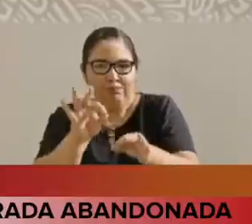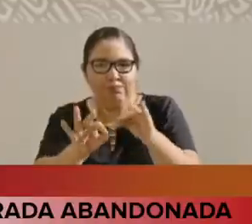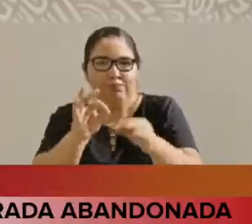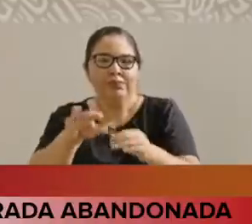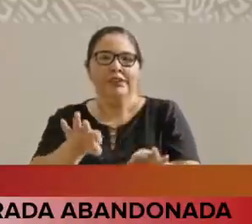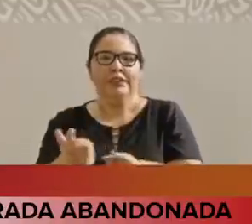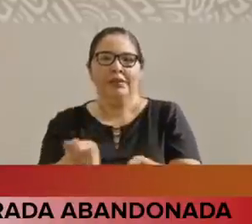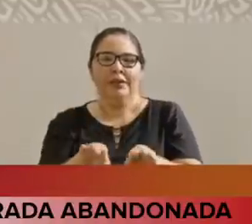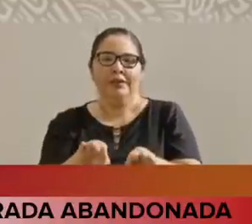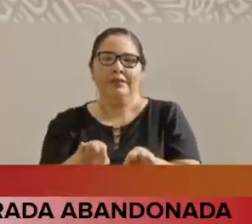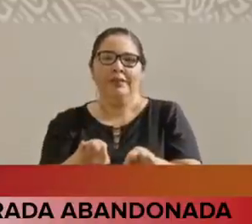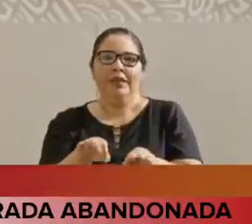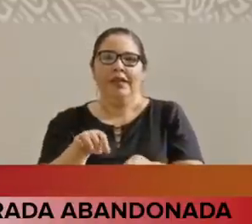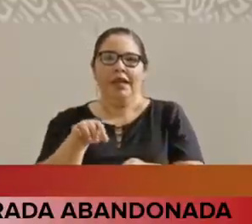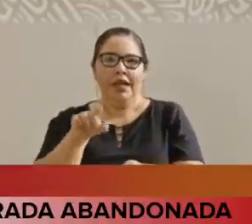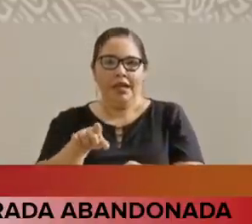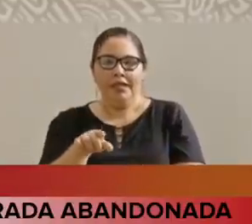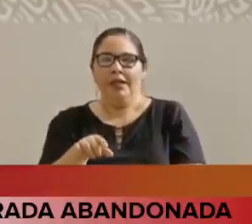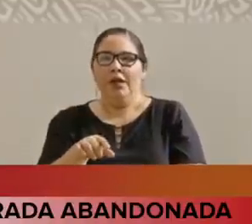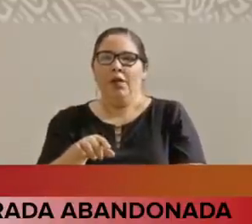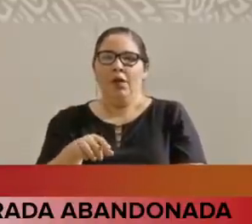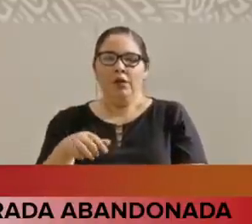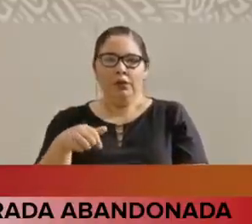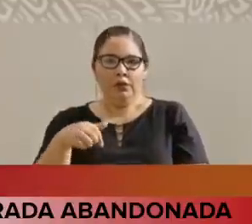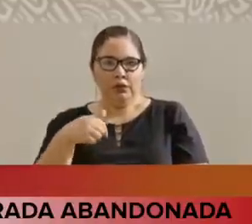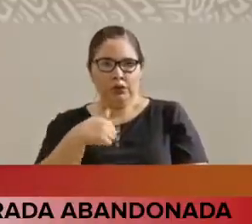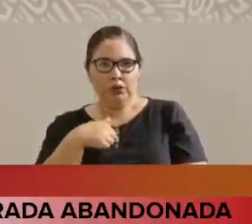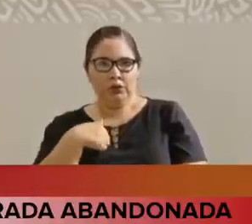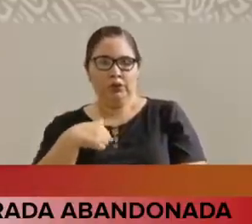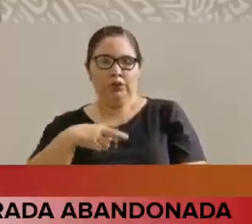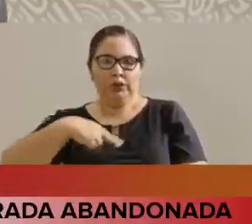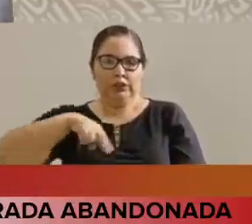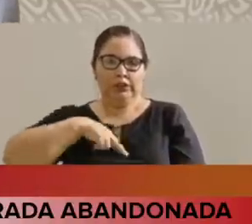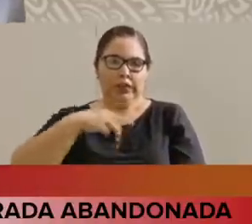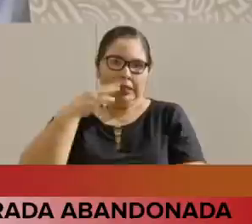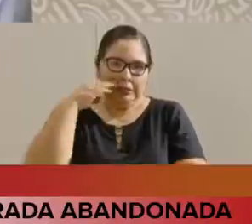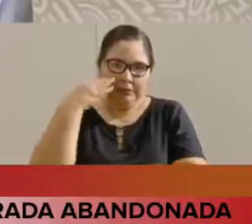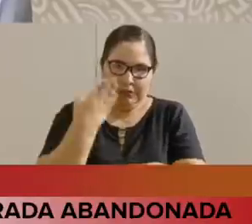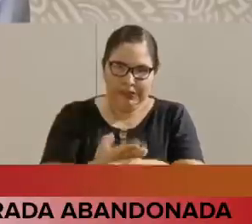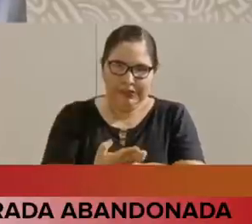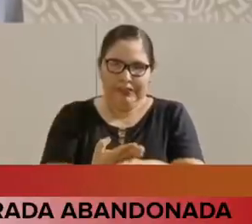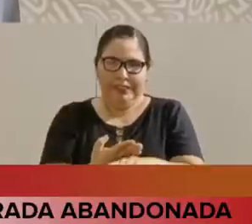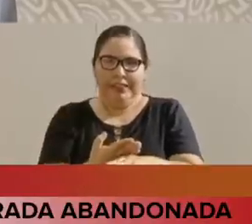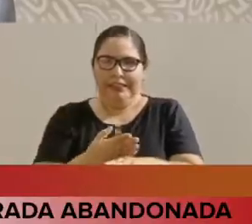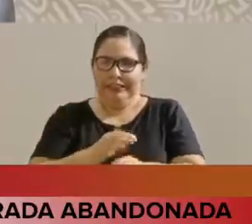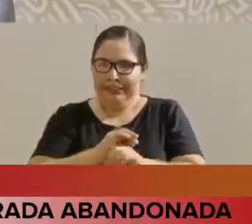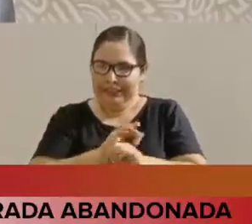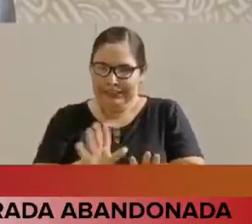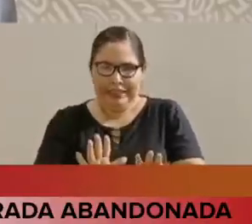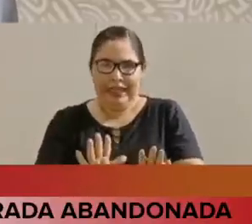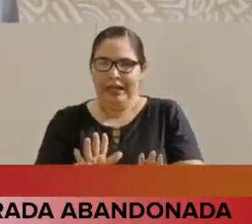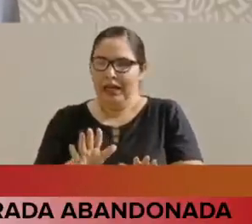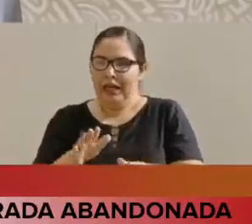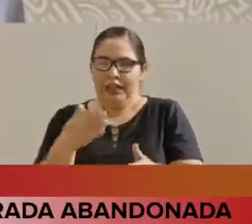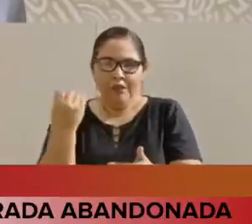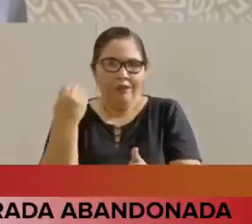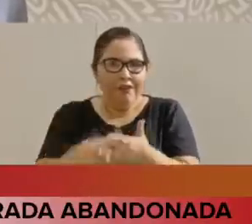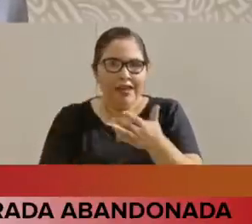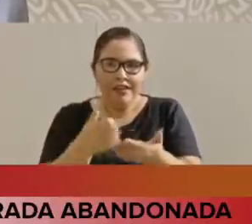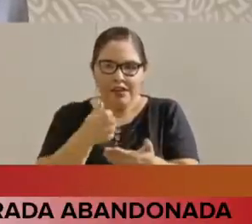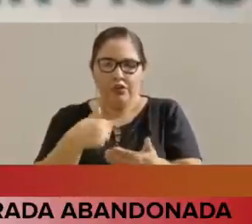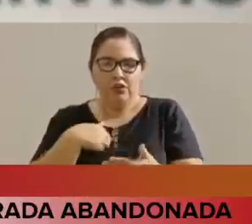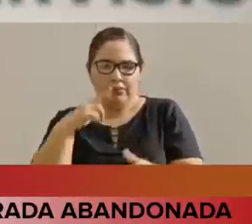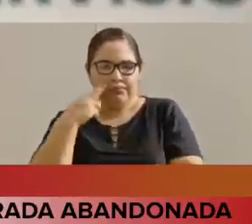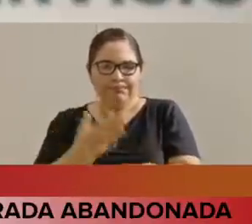Nos va a quedar a nosotros la responsabilidad de que no falte el presupuesto,